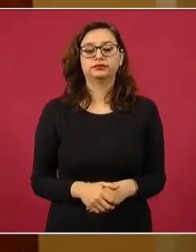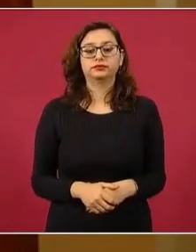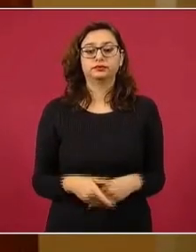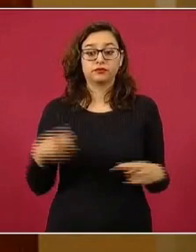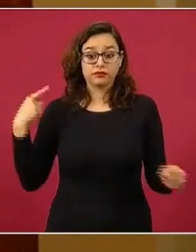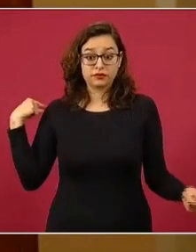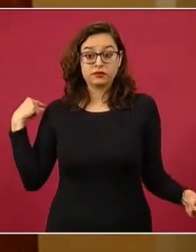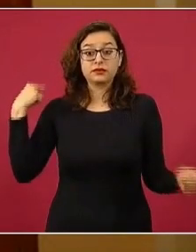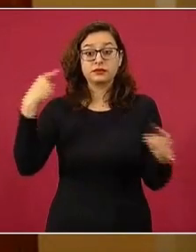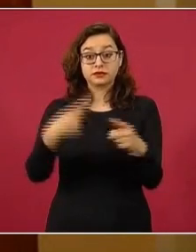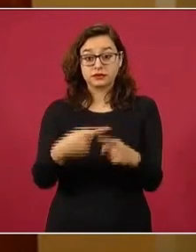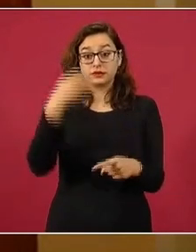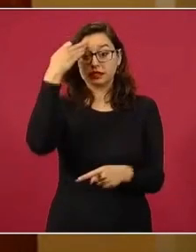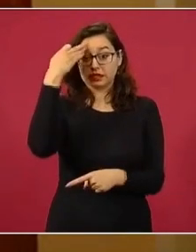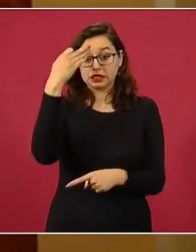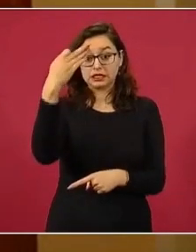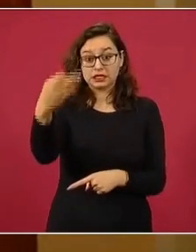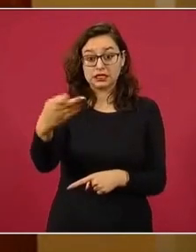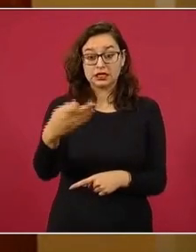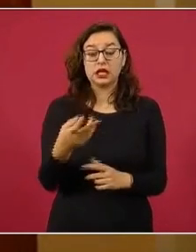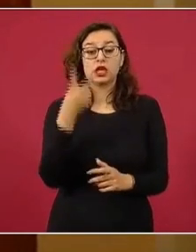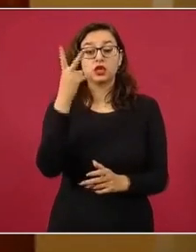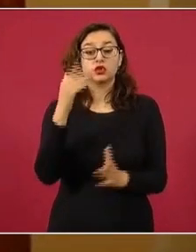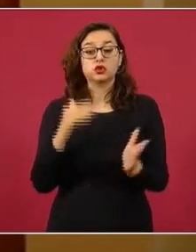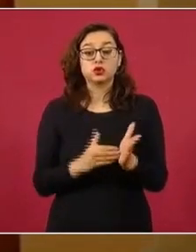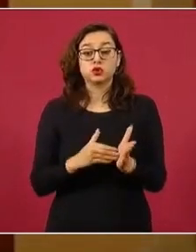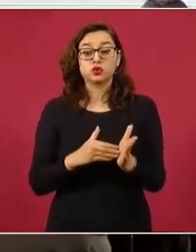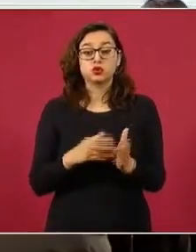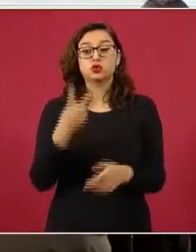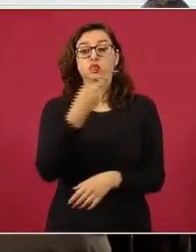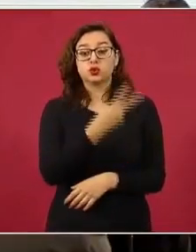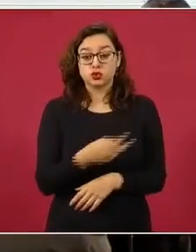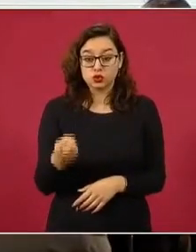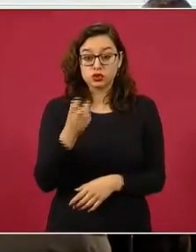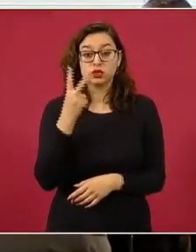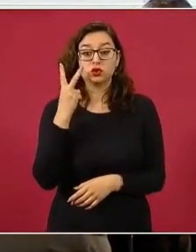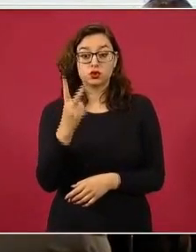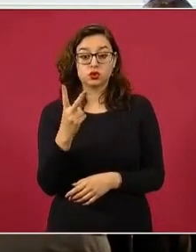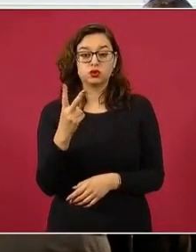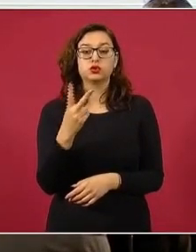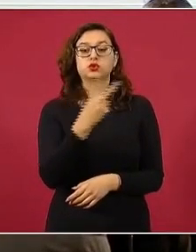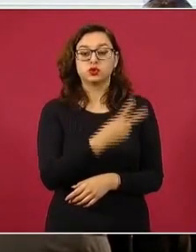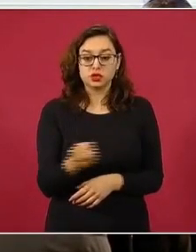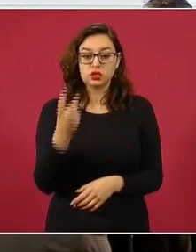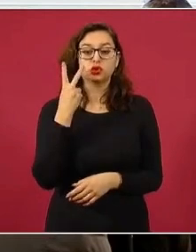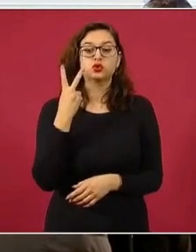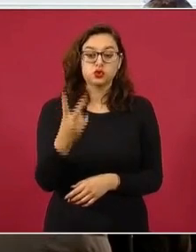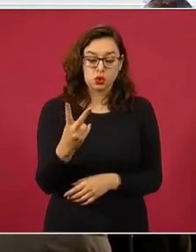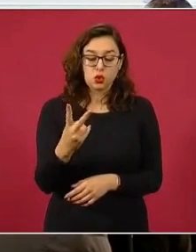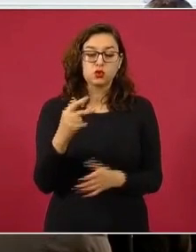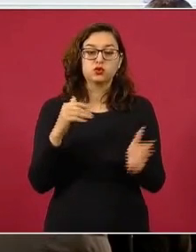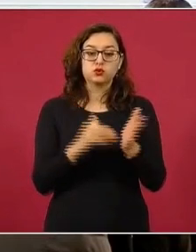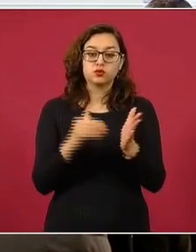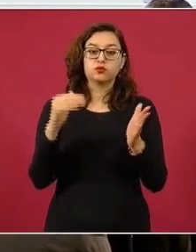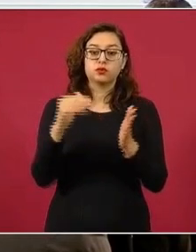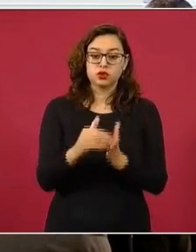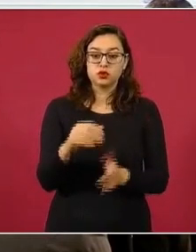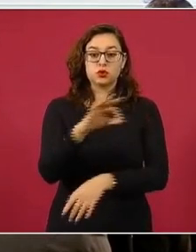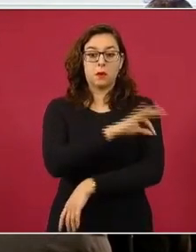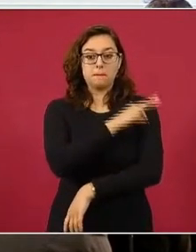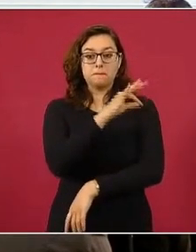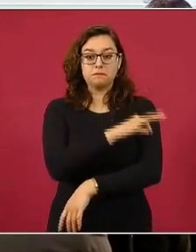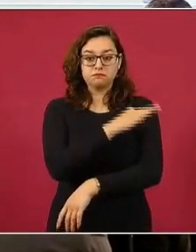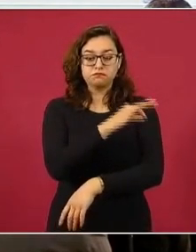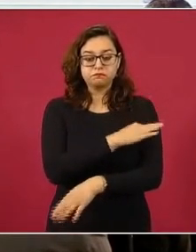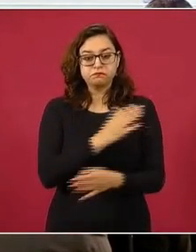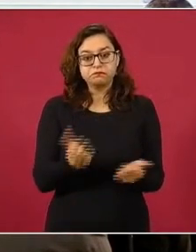lapso, aquí vemos más de dos millones, 202 millones de dosis que